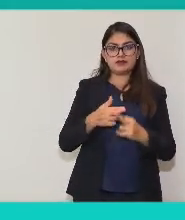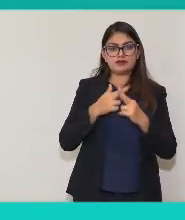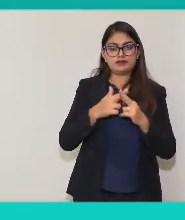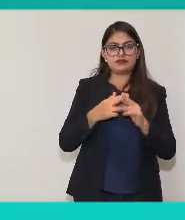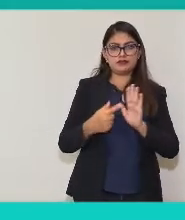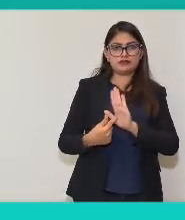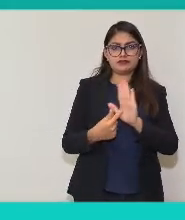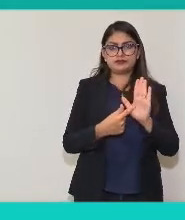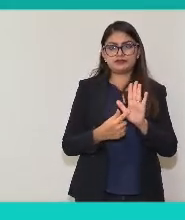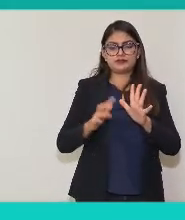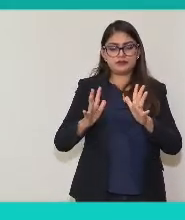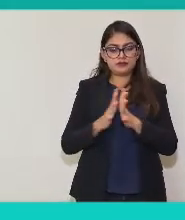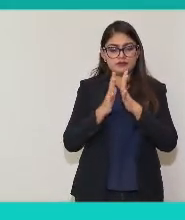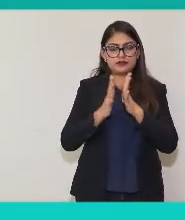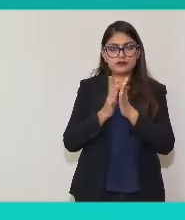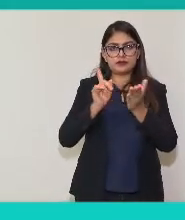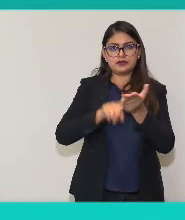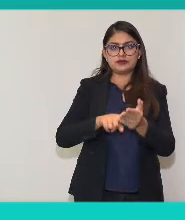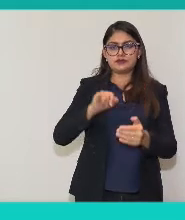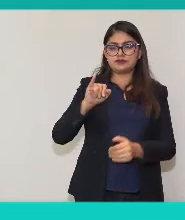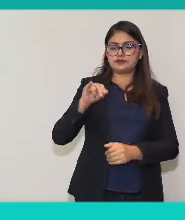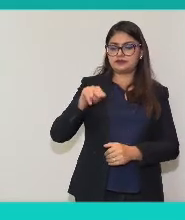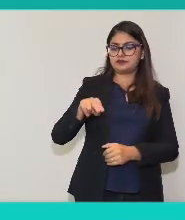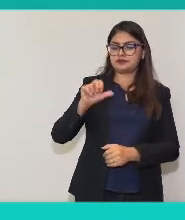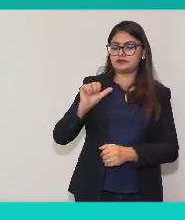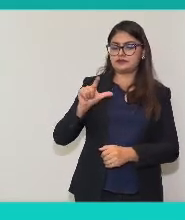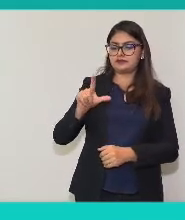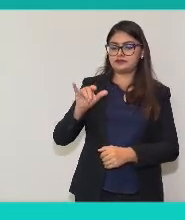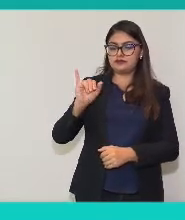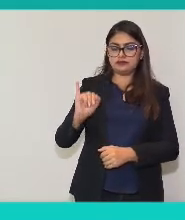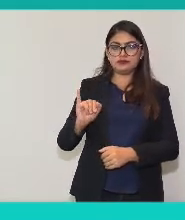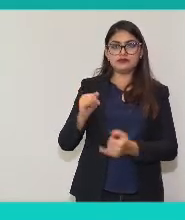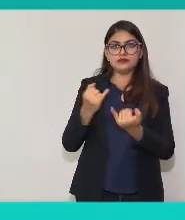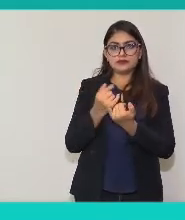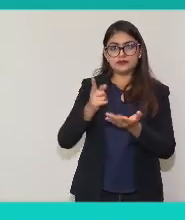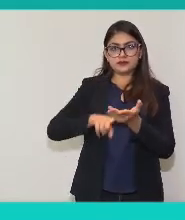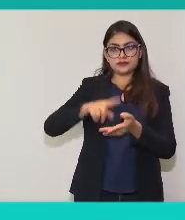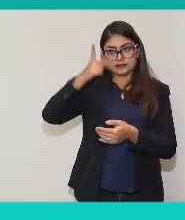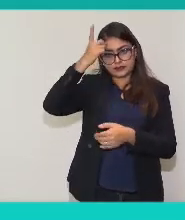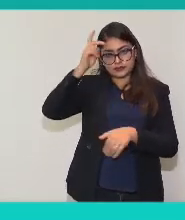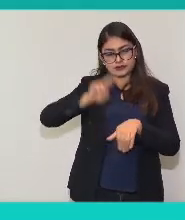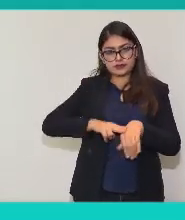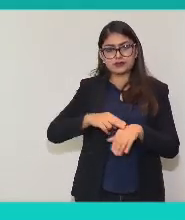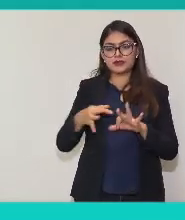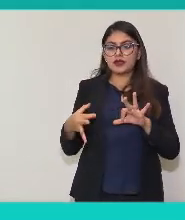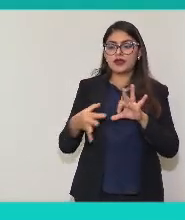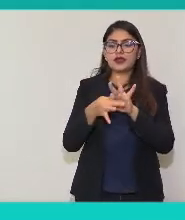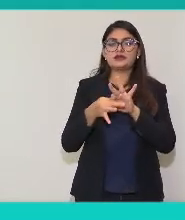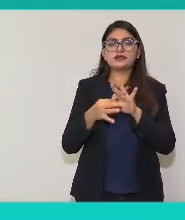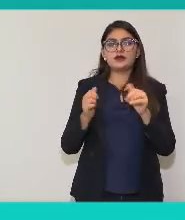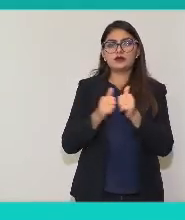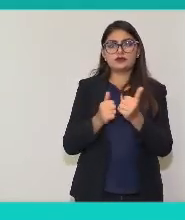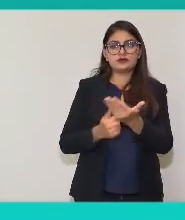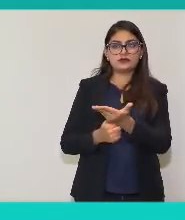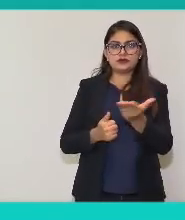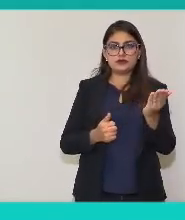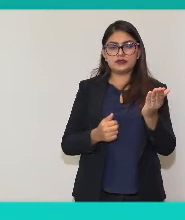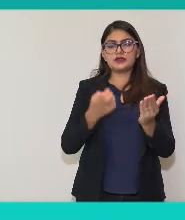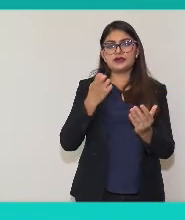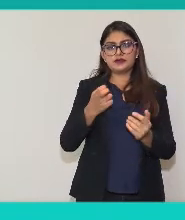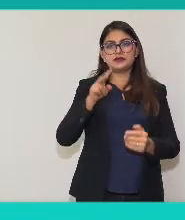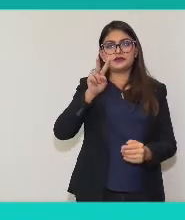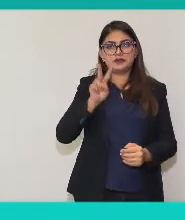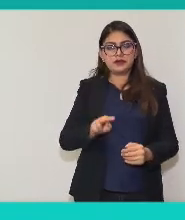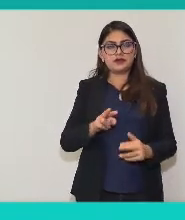la participación del INAI, particularmente en esta dirección de enlace con ustedes, pues ha sido muy